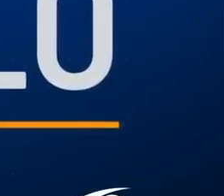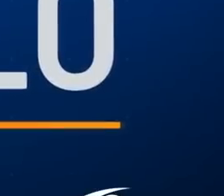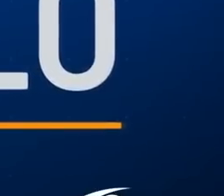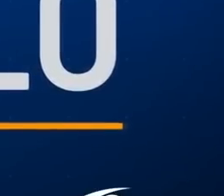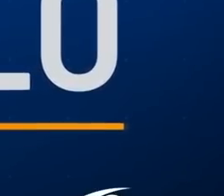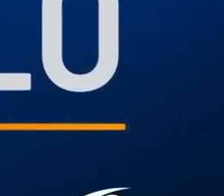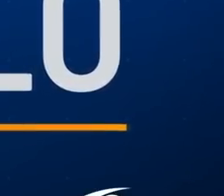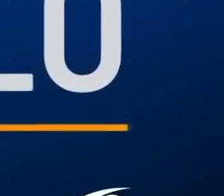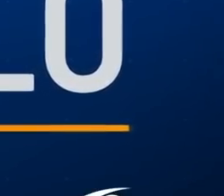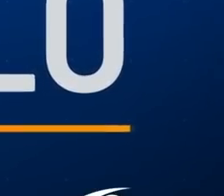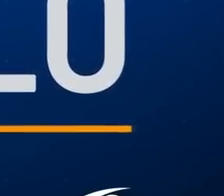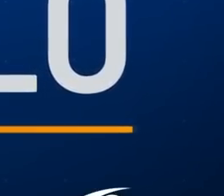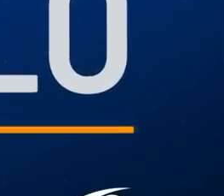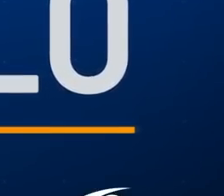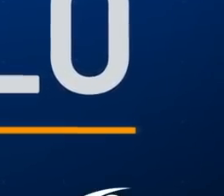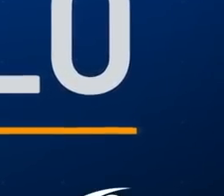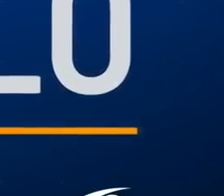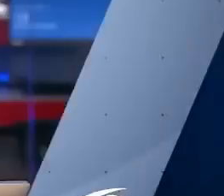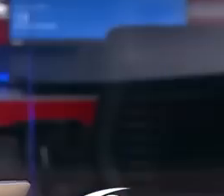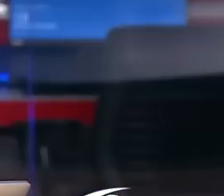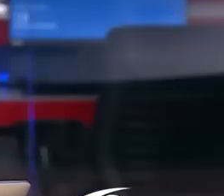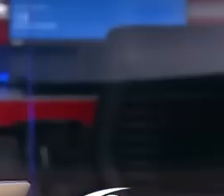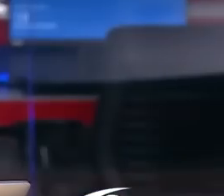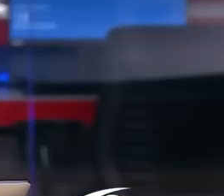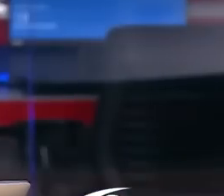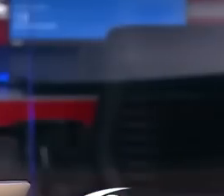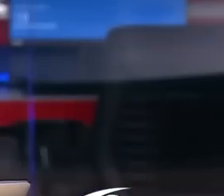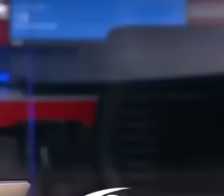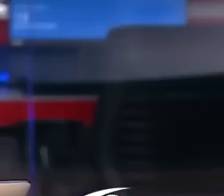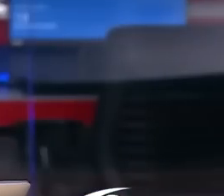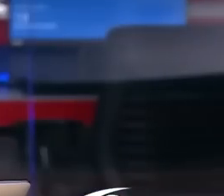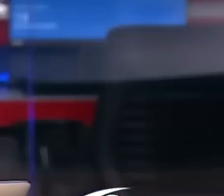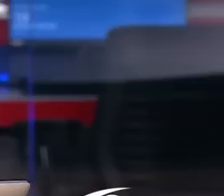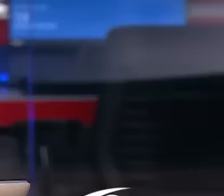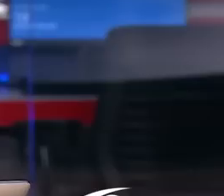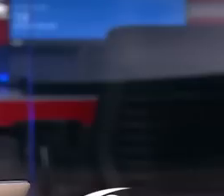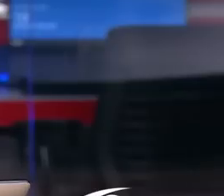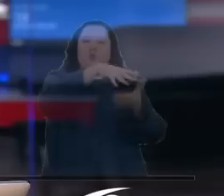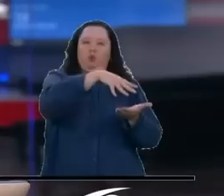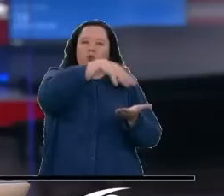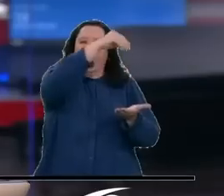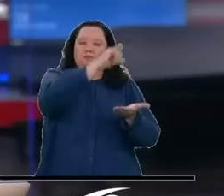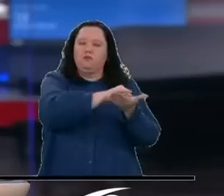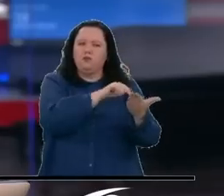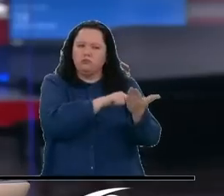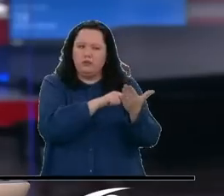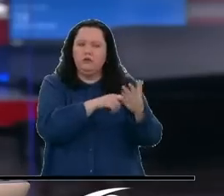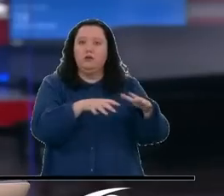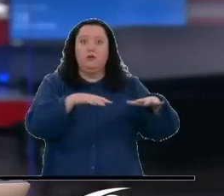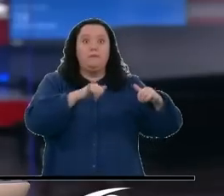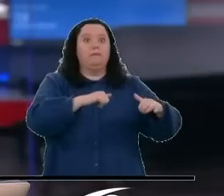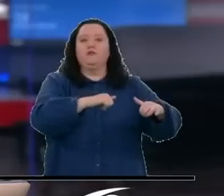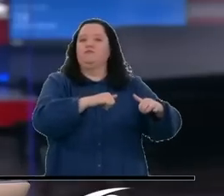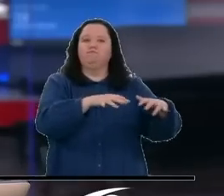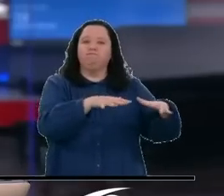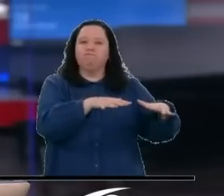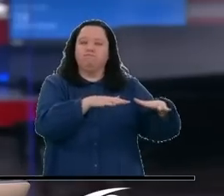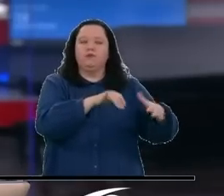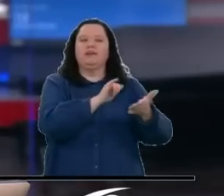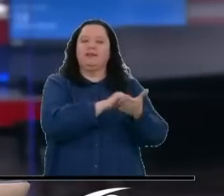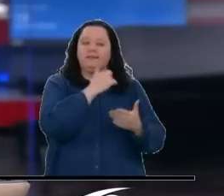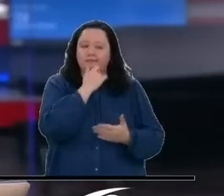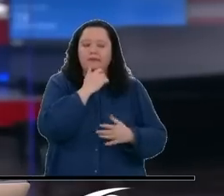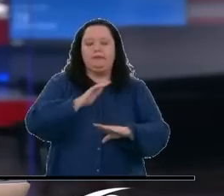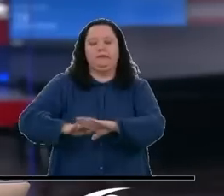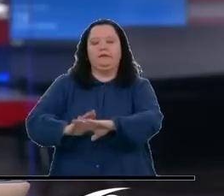Noticia en desarrollo en Noticias Caracol. El volcán Nevado del Ruiz sigue mostrando señales de inestabilidad, por lo que se mantiene